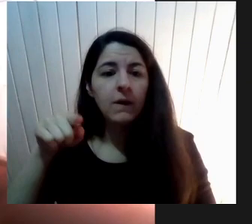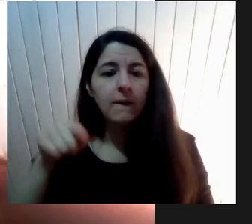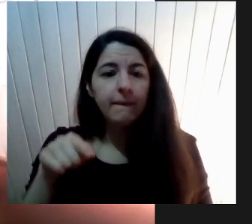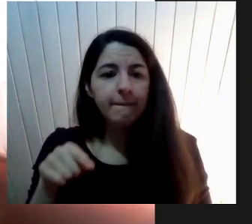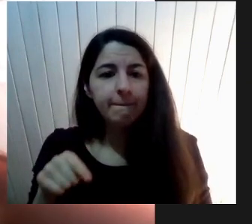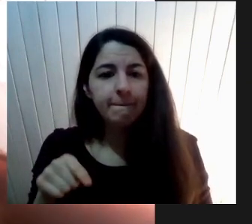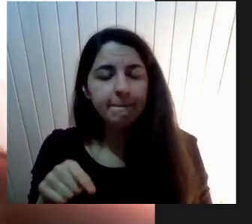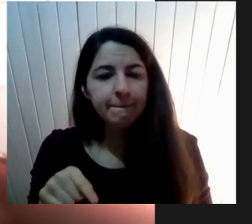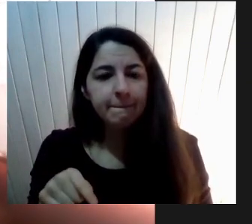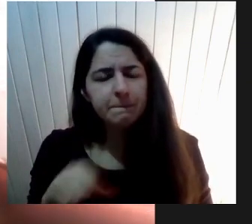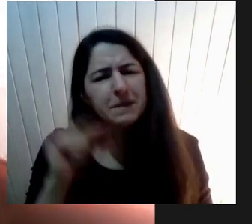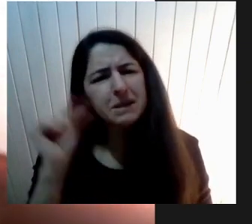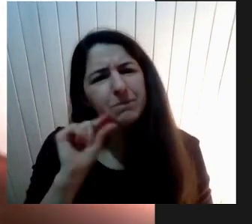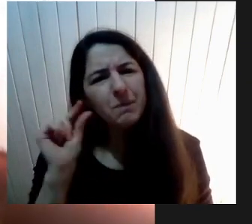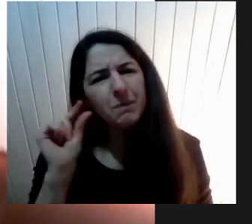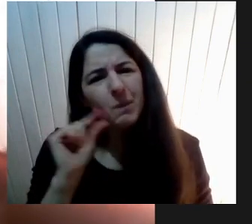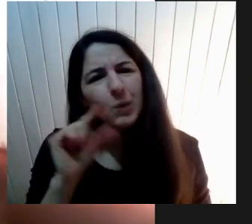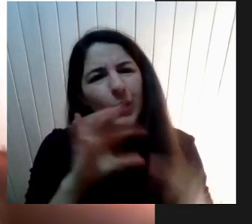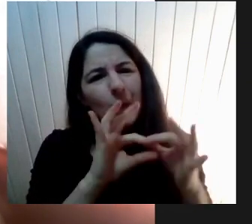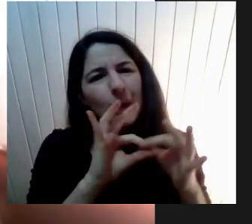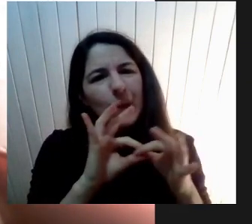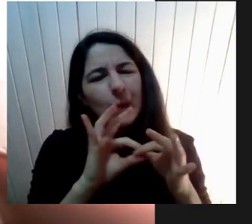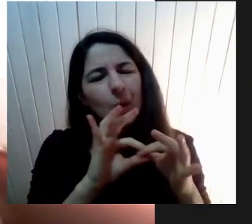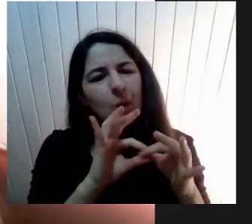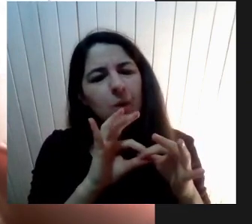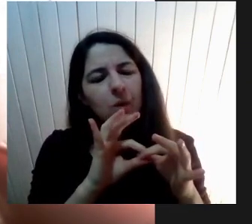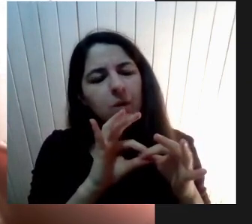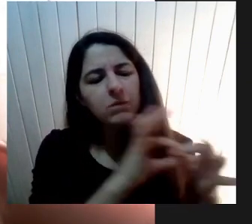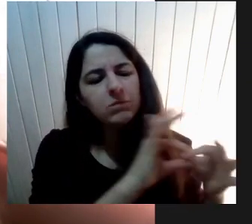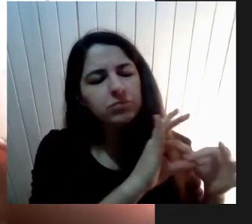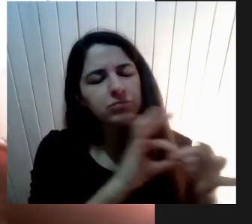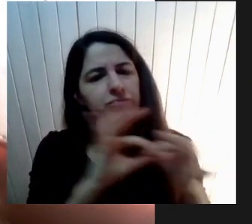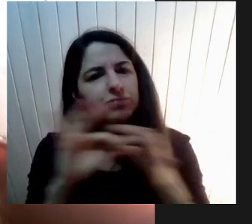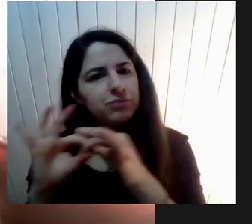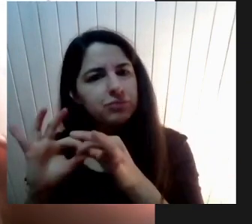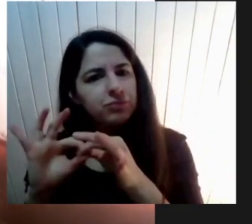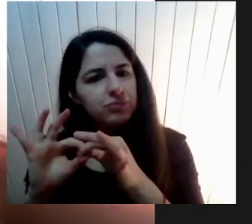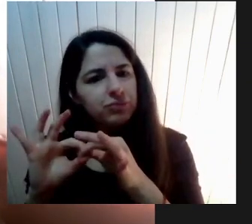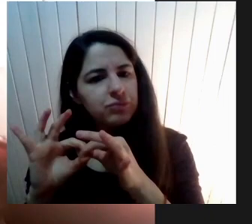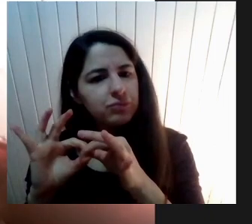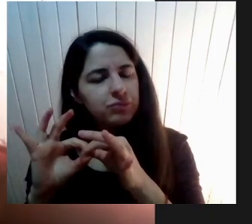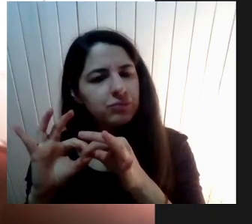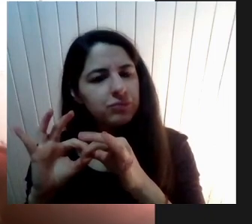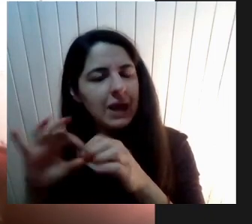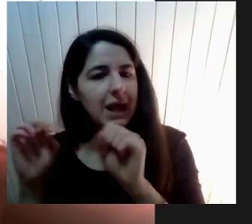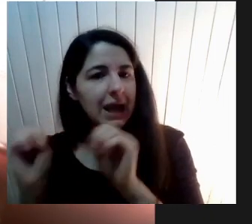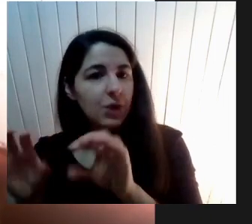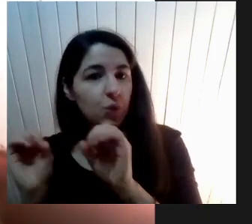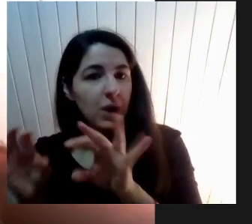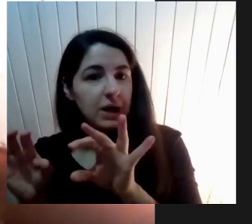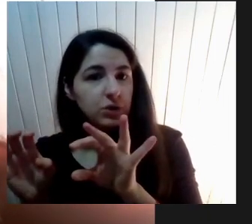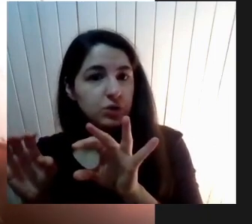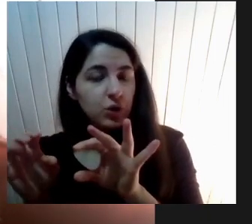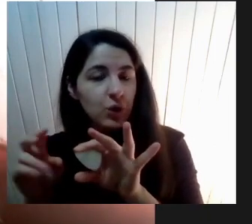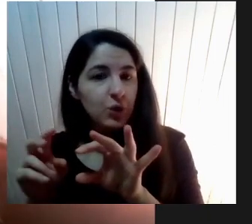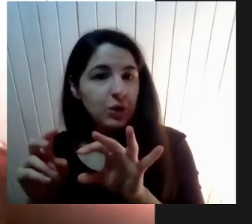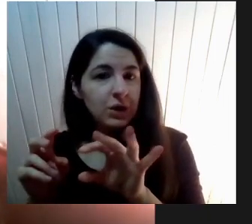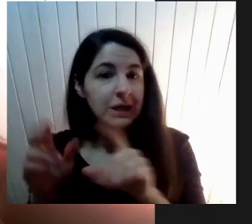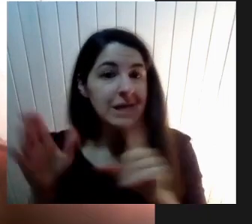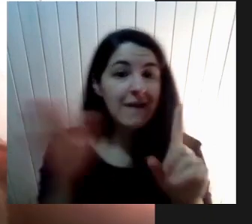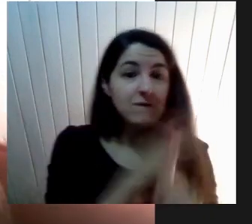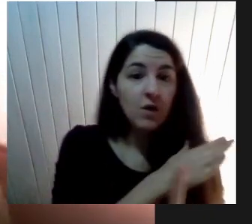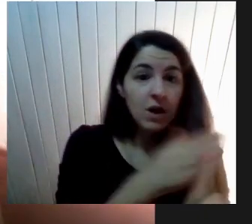poco Lo unido Que está Y esta es Mi consulta La educación No sexista Con la violencia De género